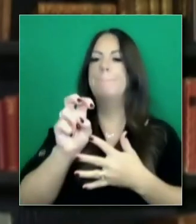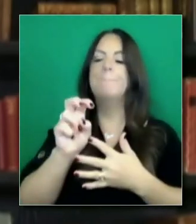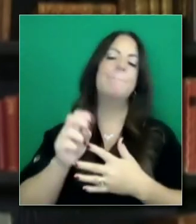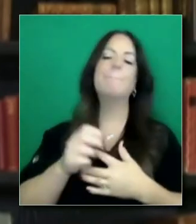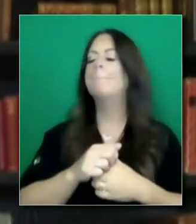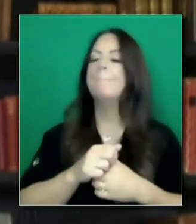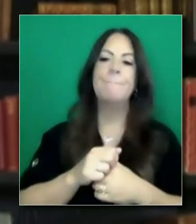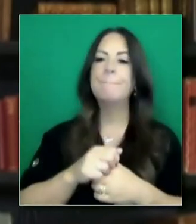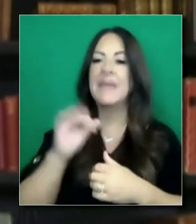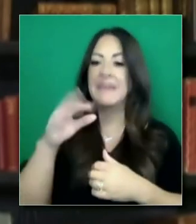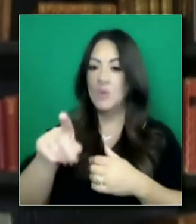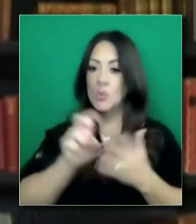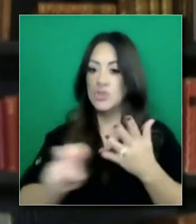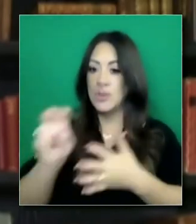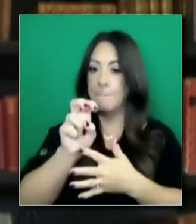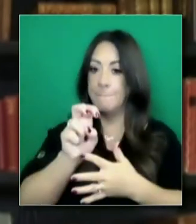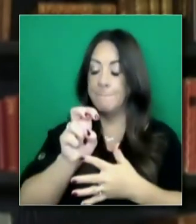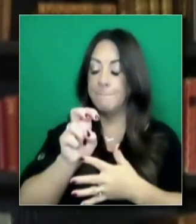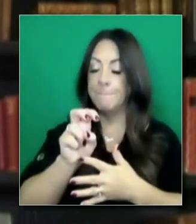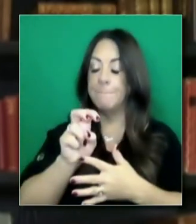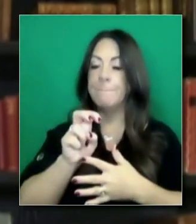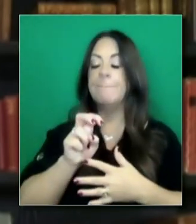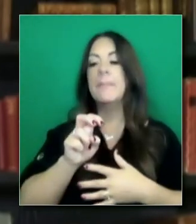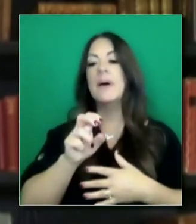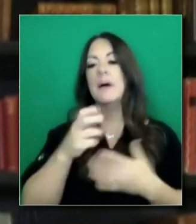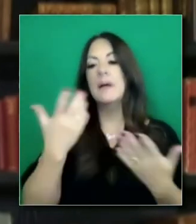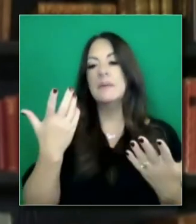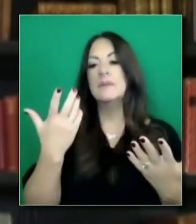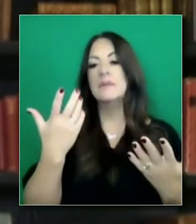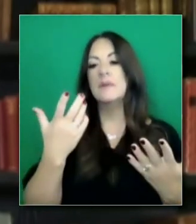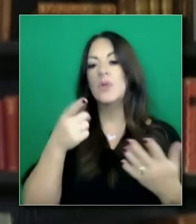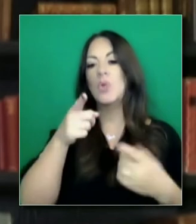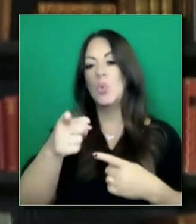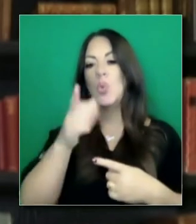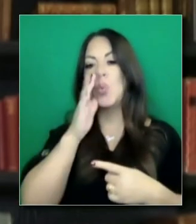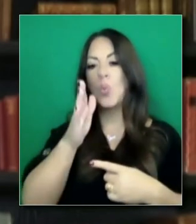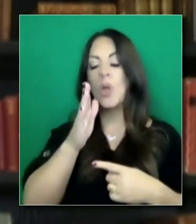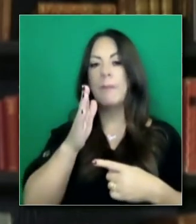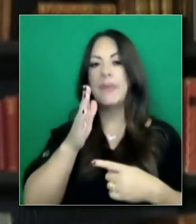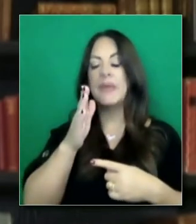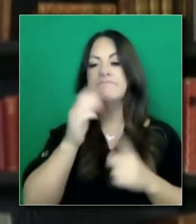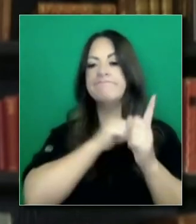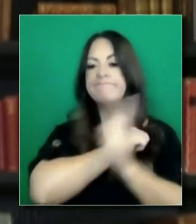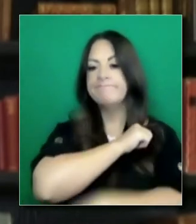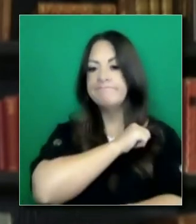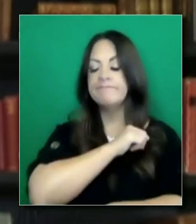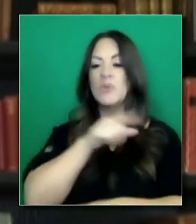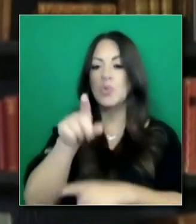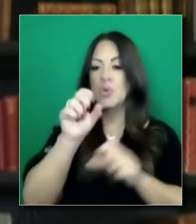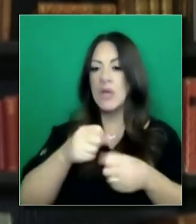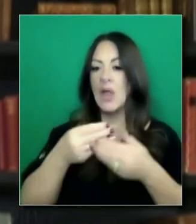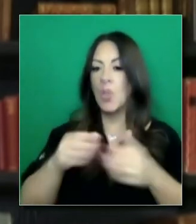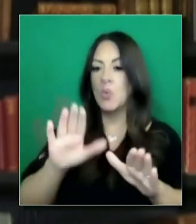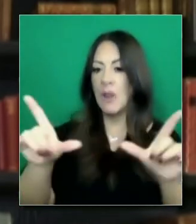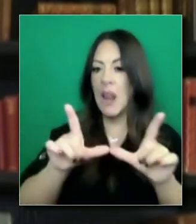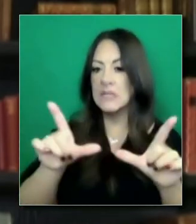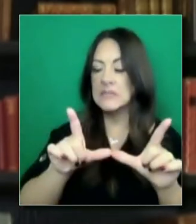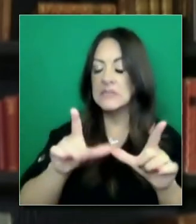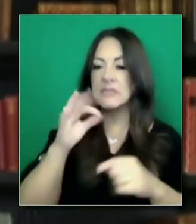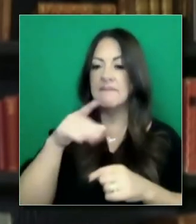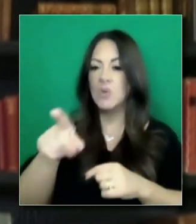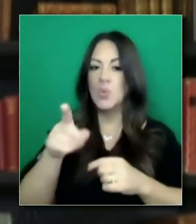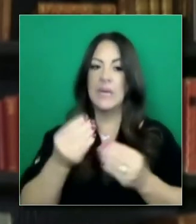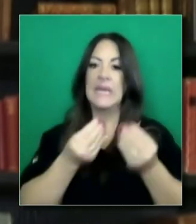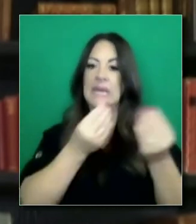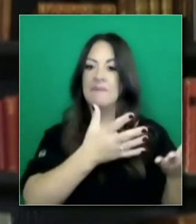la línea. Y quiero que sea bien claro, si se salta de la línea o si quiere usted saltarse de la línea, usted será sancionado, perderá su licencia, no